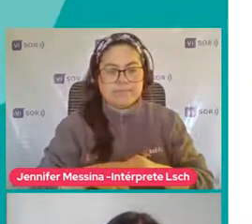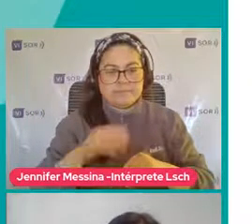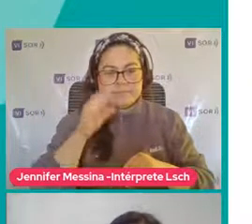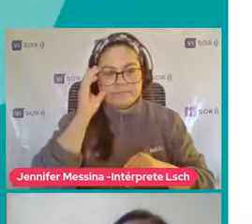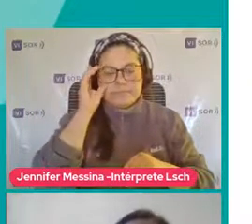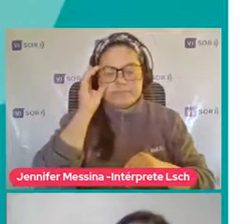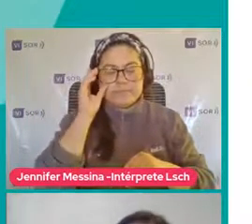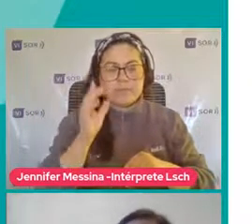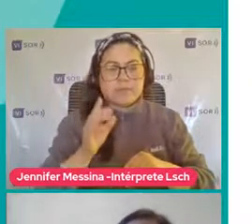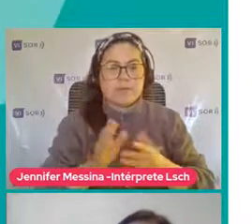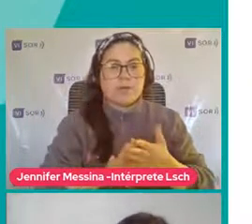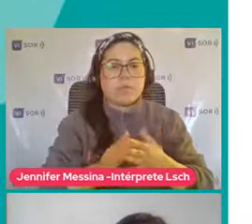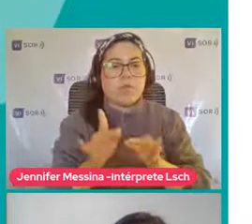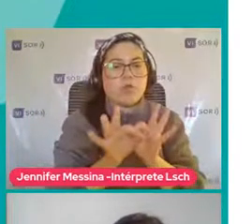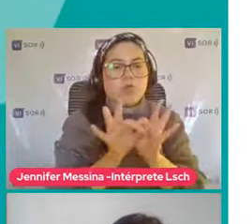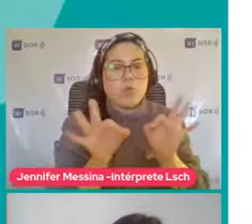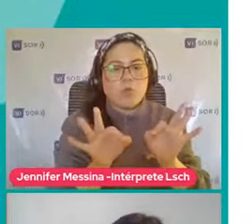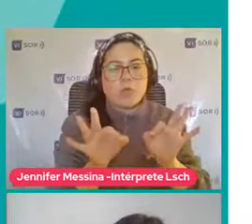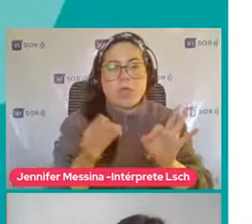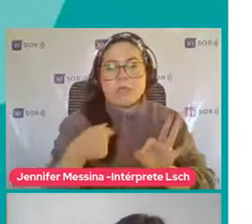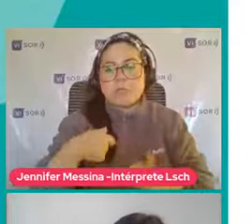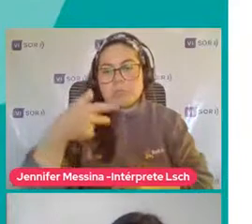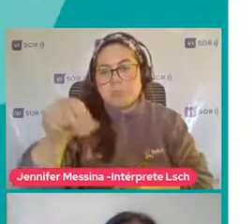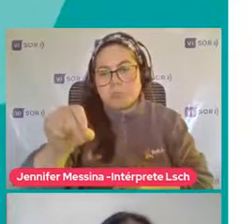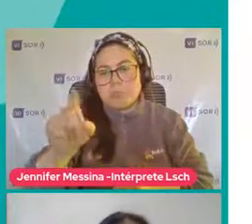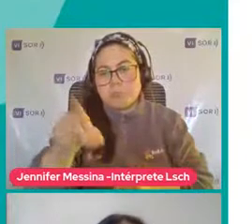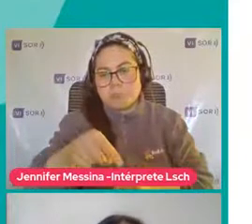no presenta nunca Obviamente yo ahí Voy y le pongo No